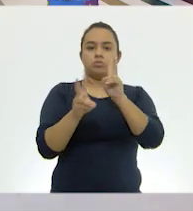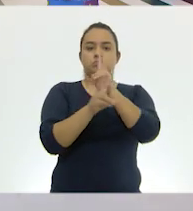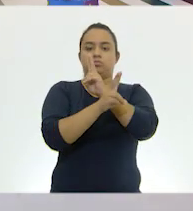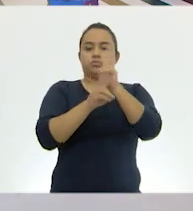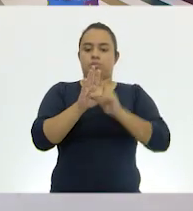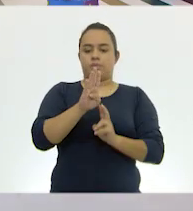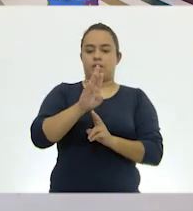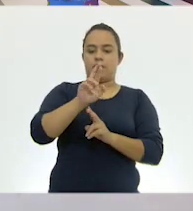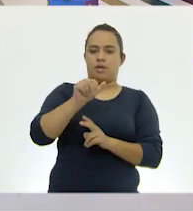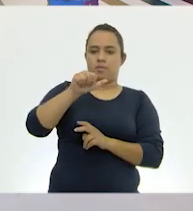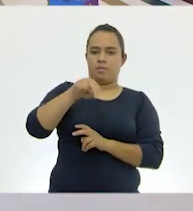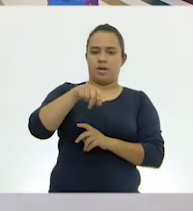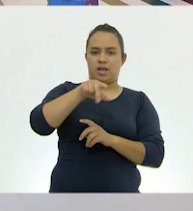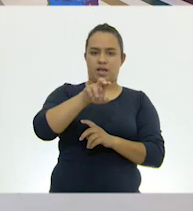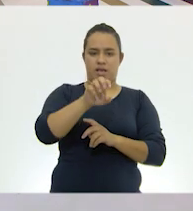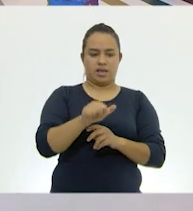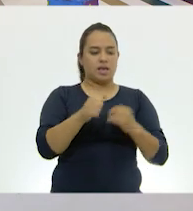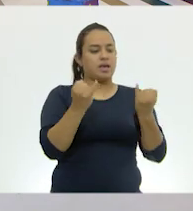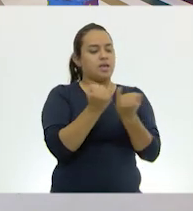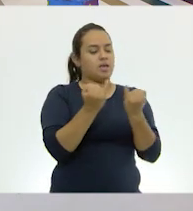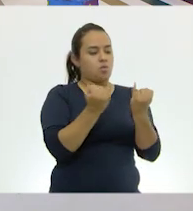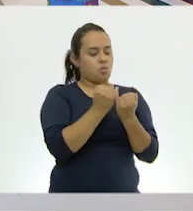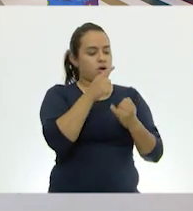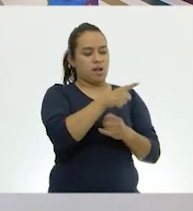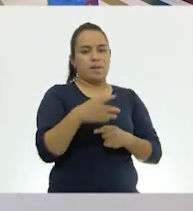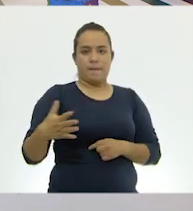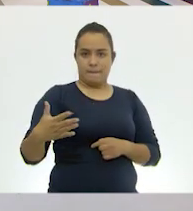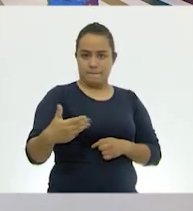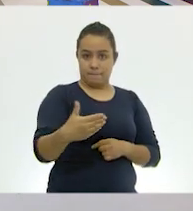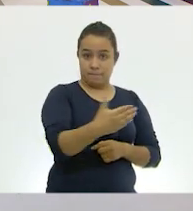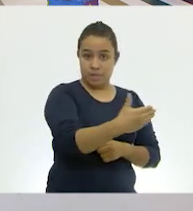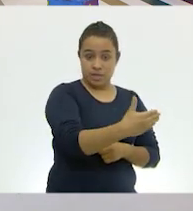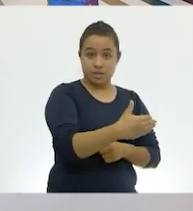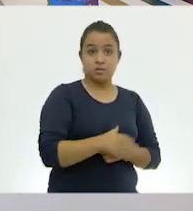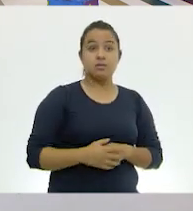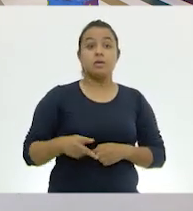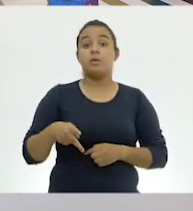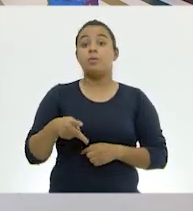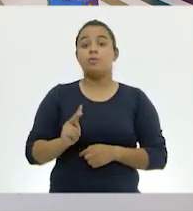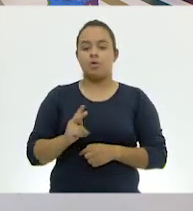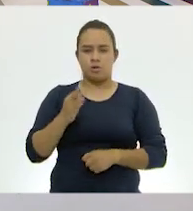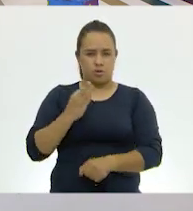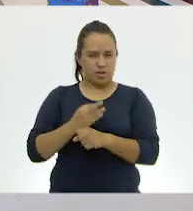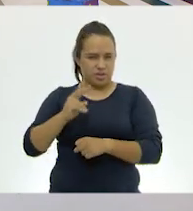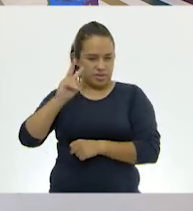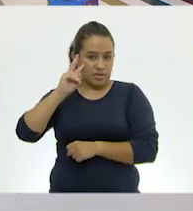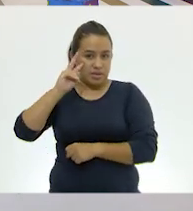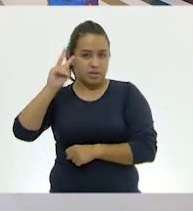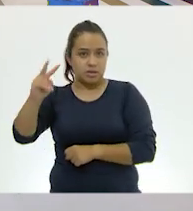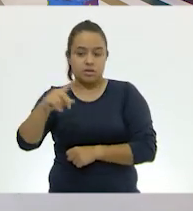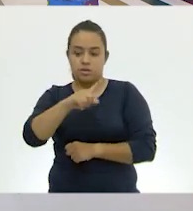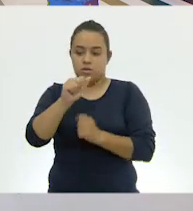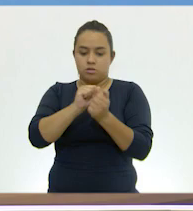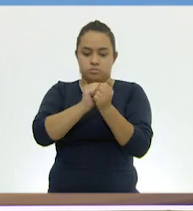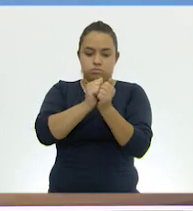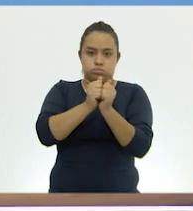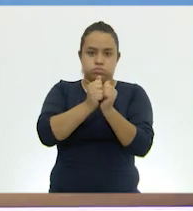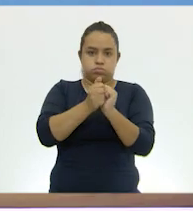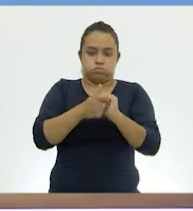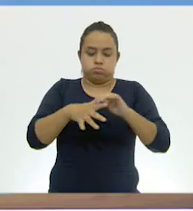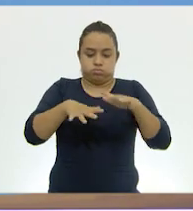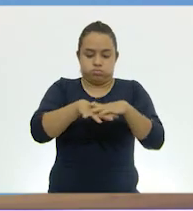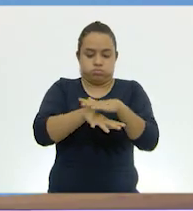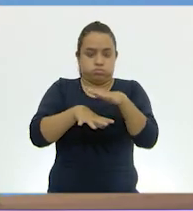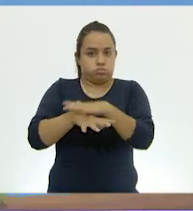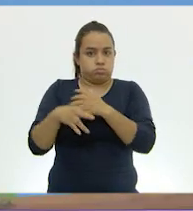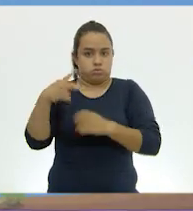como los peces. Ah, como los peces. Exacto. Pero, como ya nos hemos dado cuenta, van transformando algunas partes